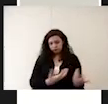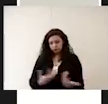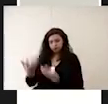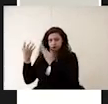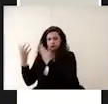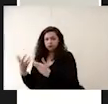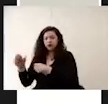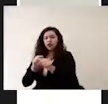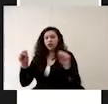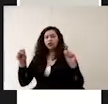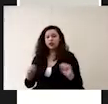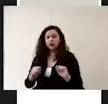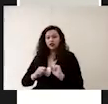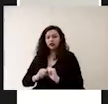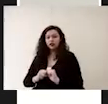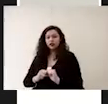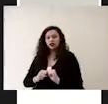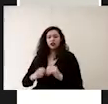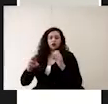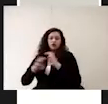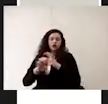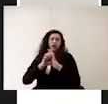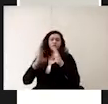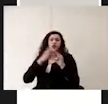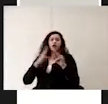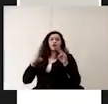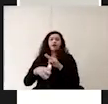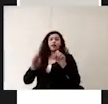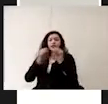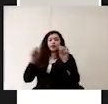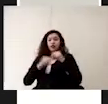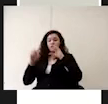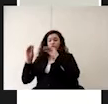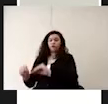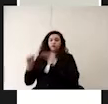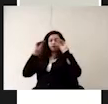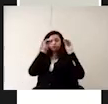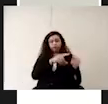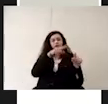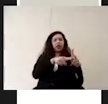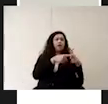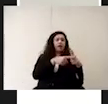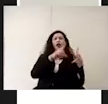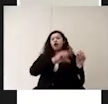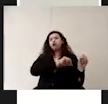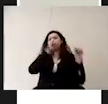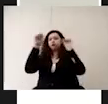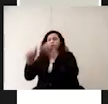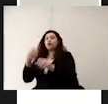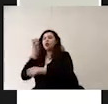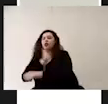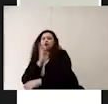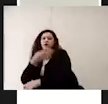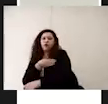salón correspondiente dependiendo de la materia que les tocara tomar ahora la recomendación